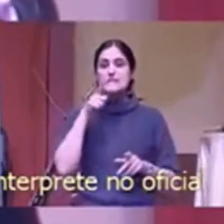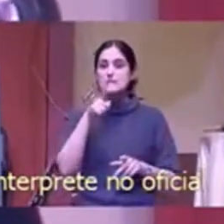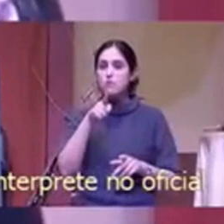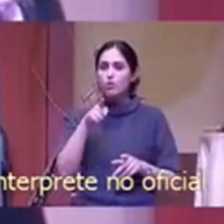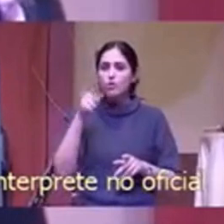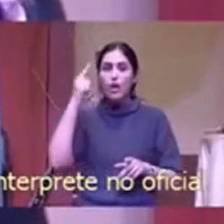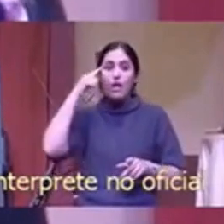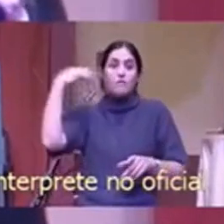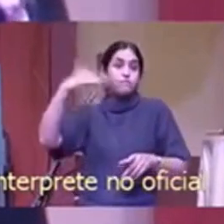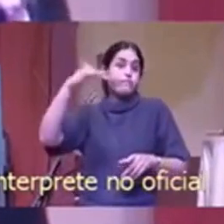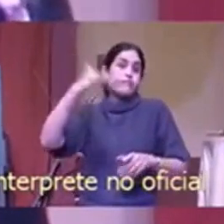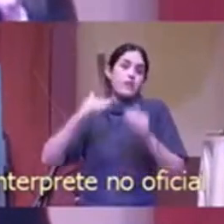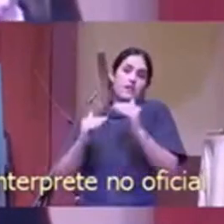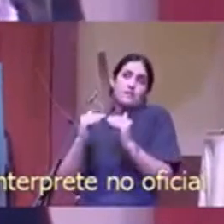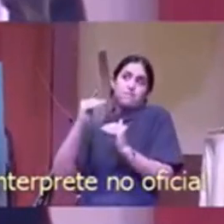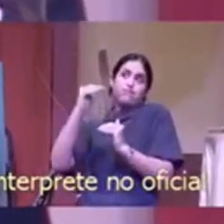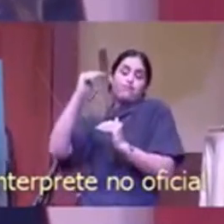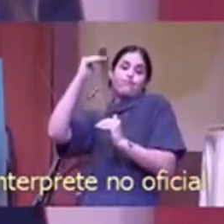demasiado inteligente